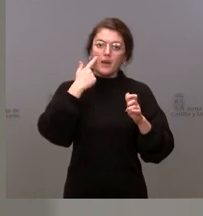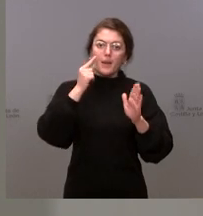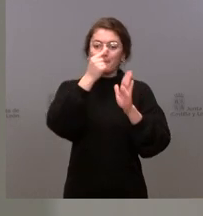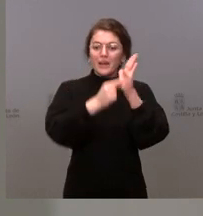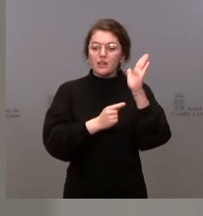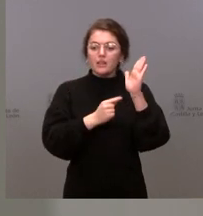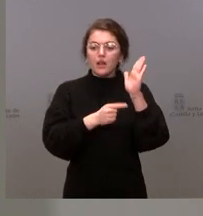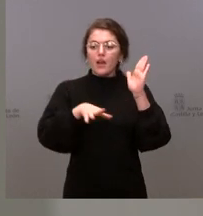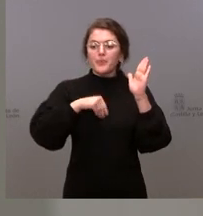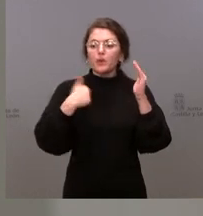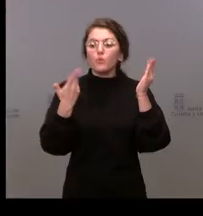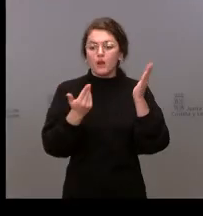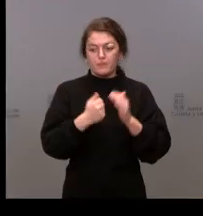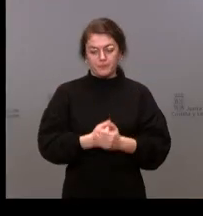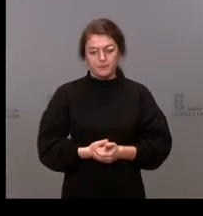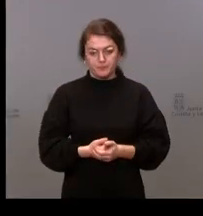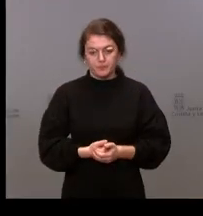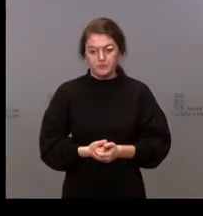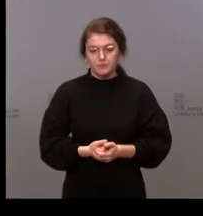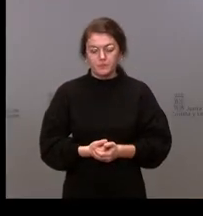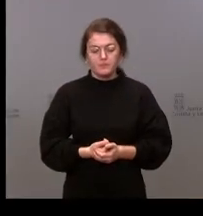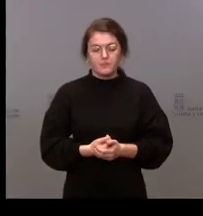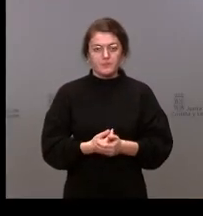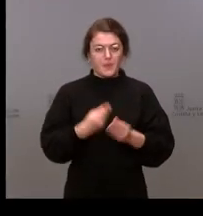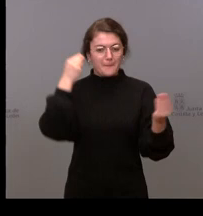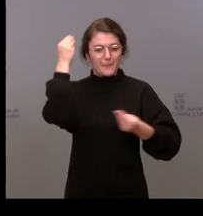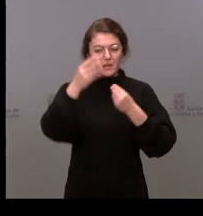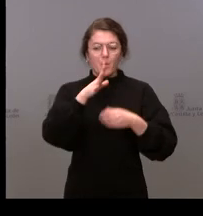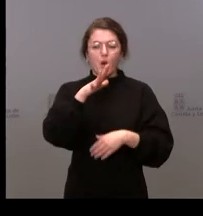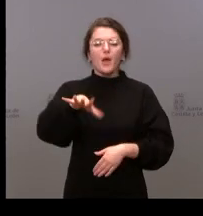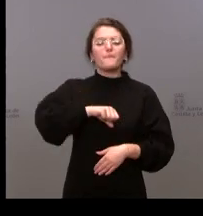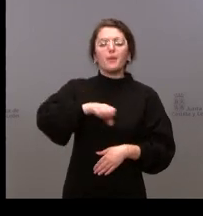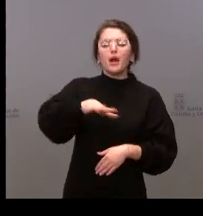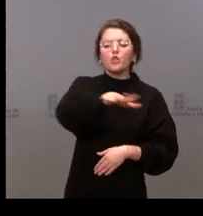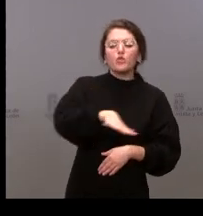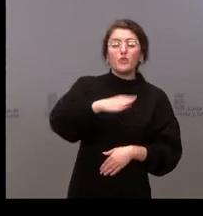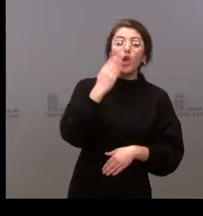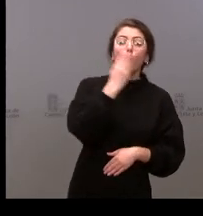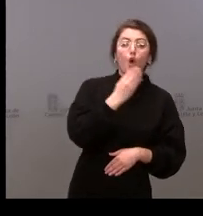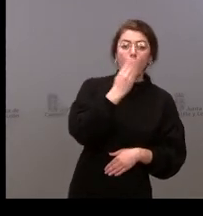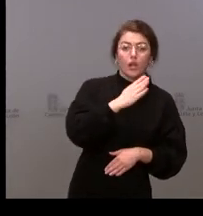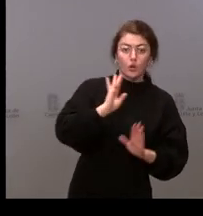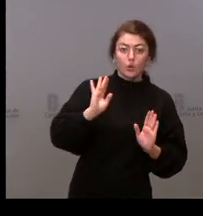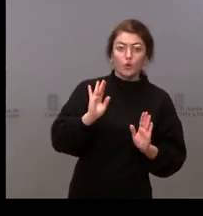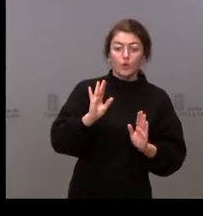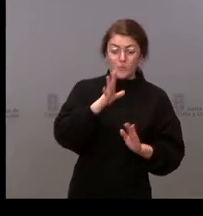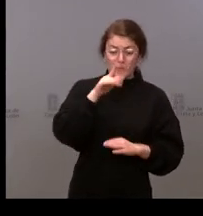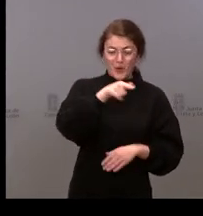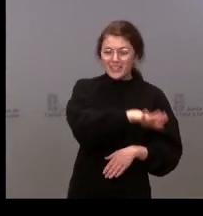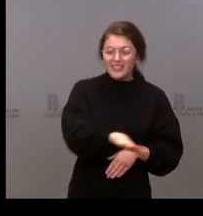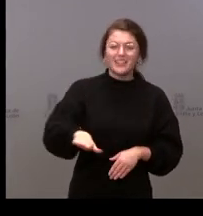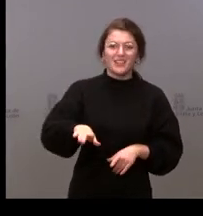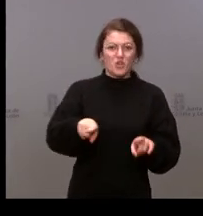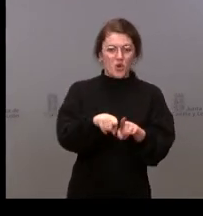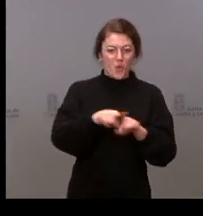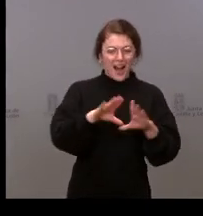más pertinentes. Sí, parece que uno de los focos actuales está en los centros educativos, en los colegios, ya que los niños son el